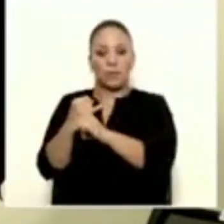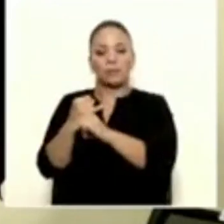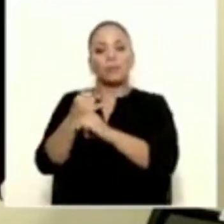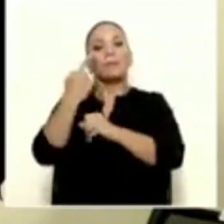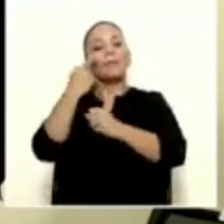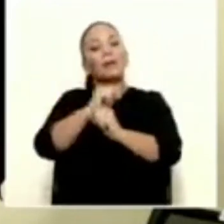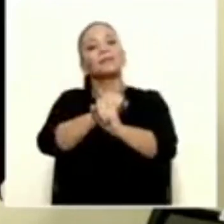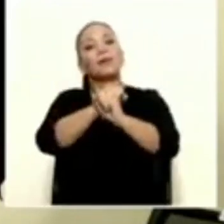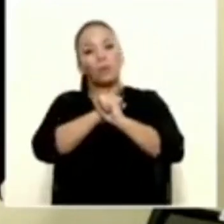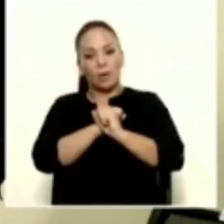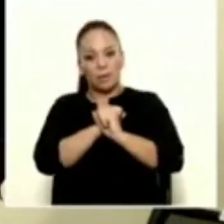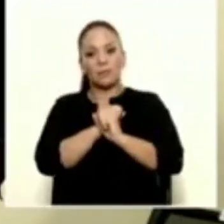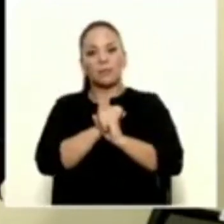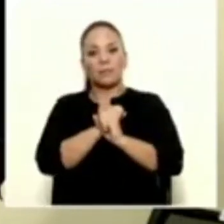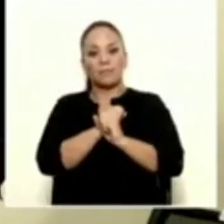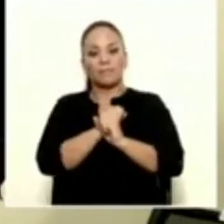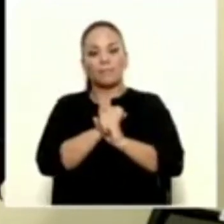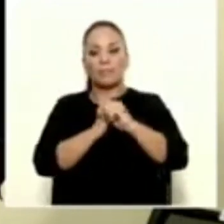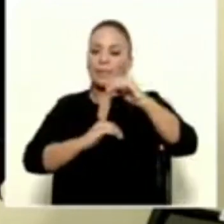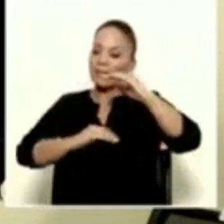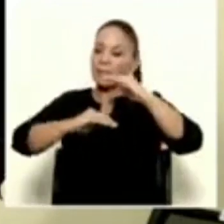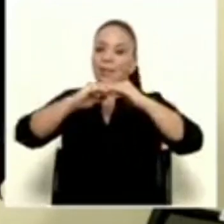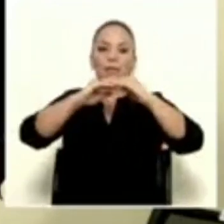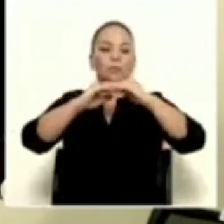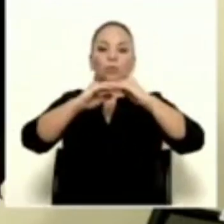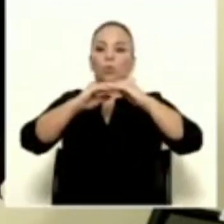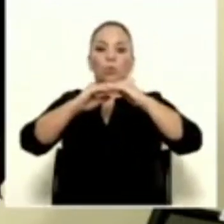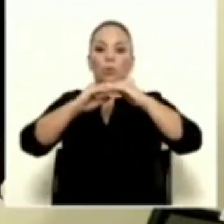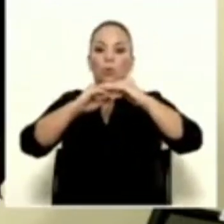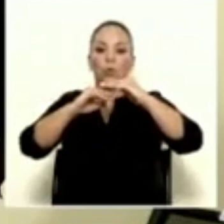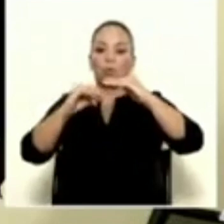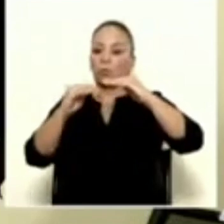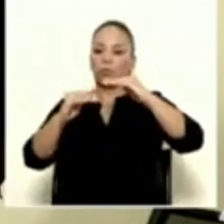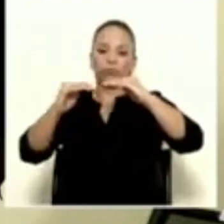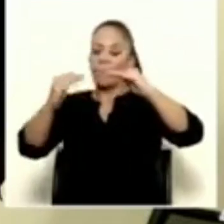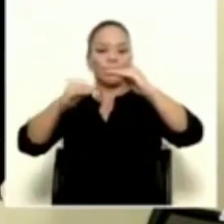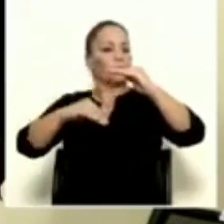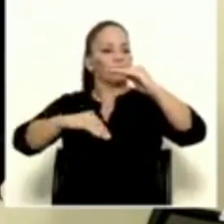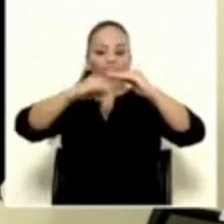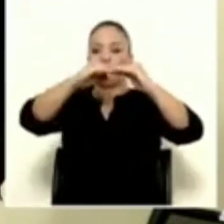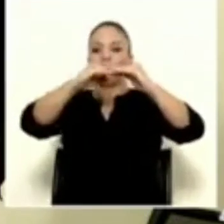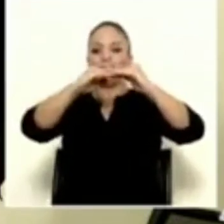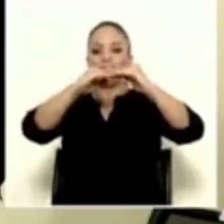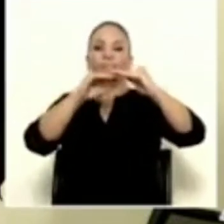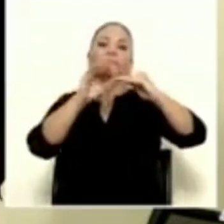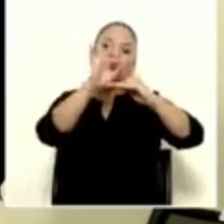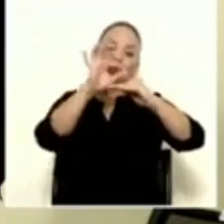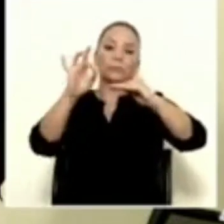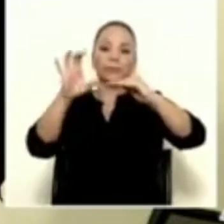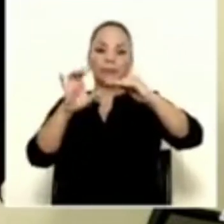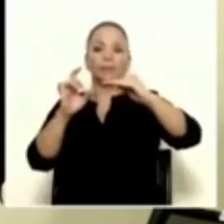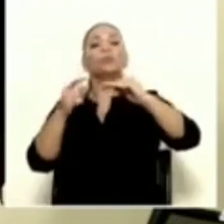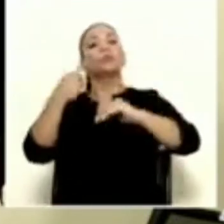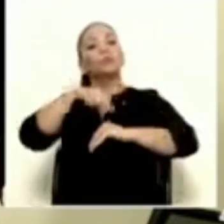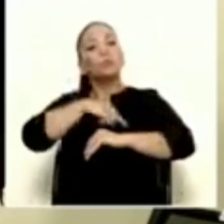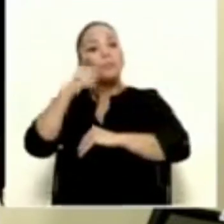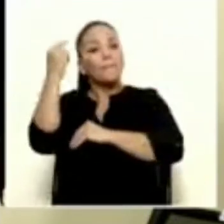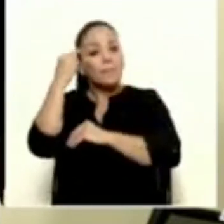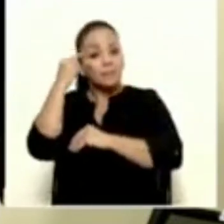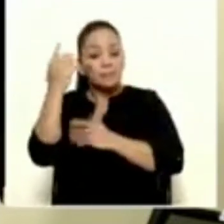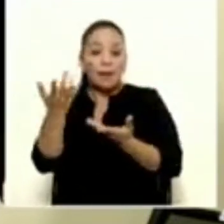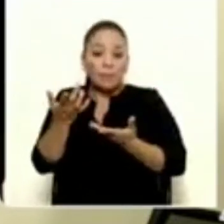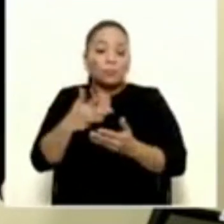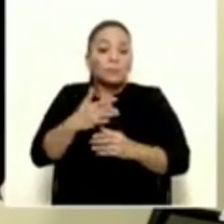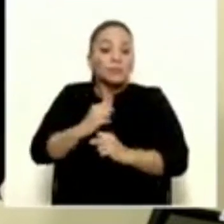asegurarse que el techo nunca va a ser roto. Y pensamos, es más, estamos seguros,